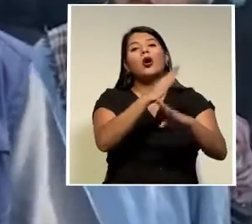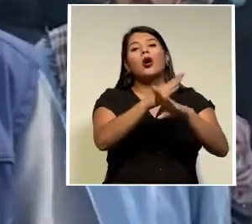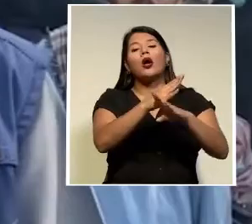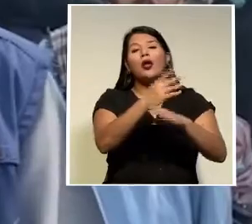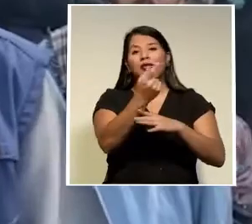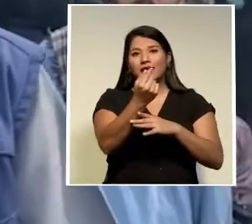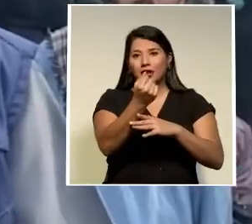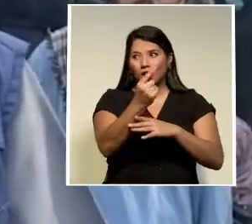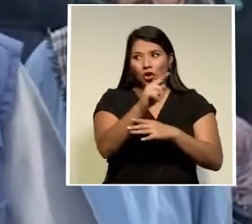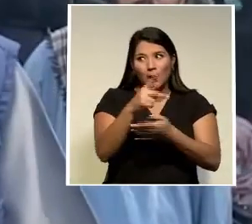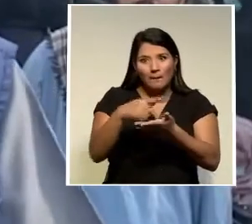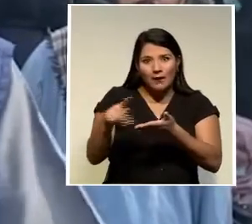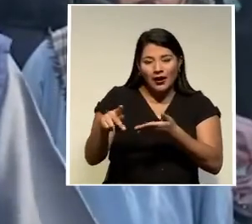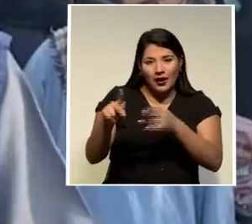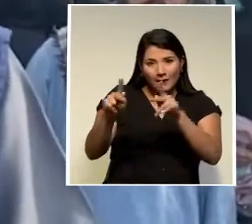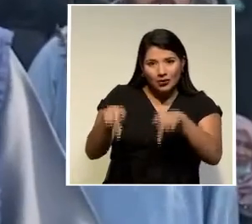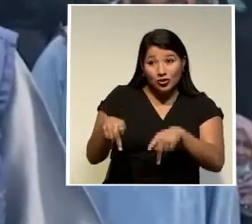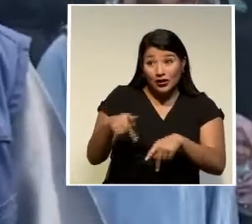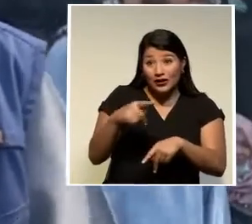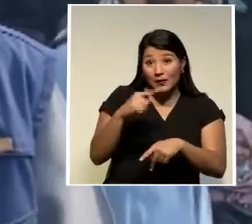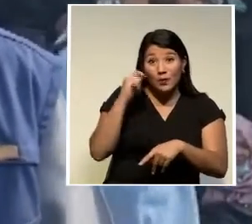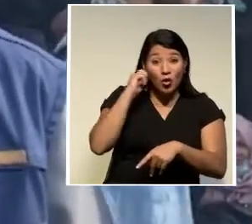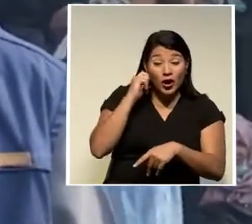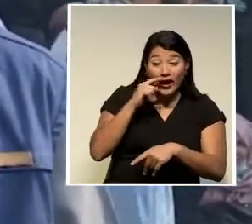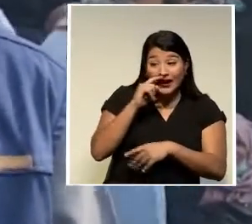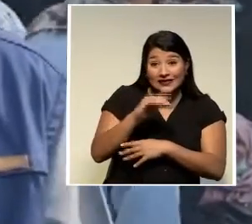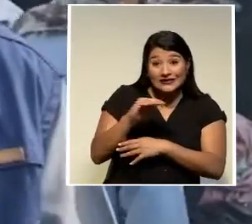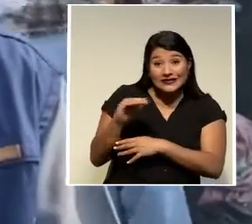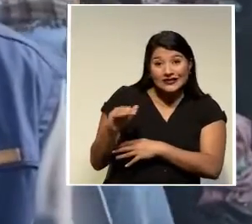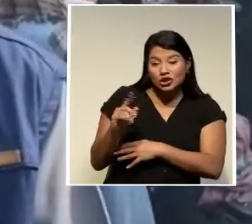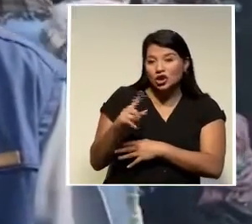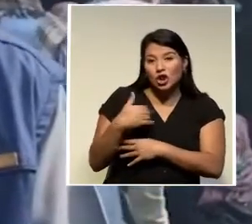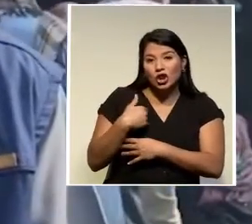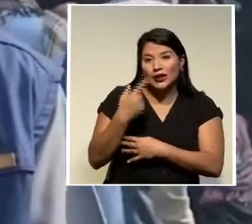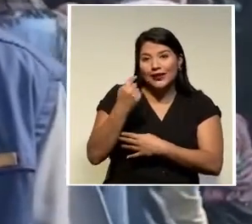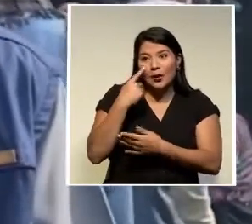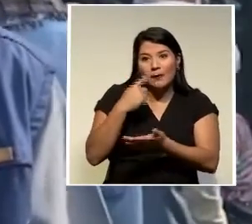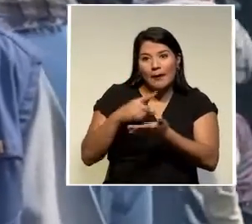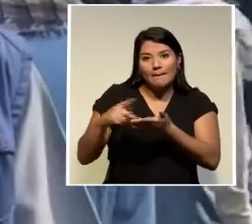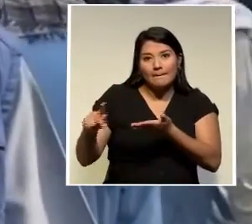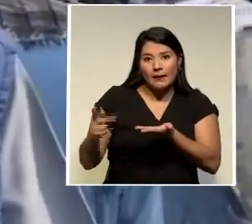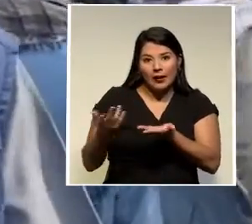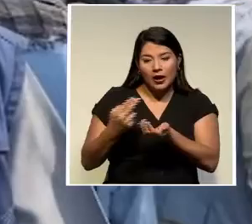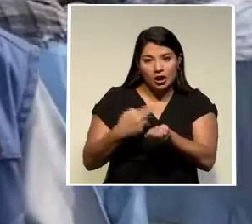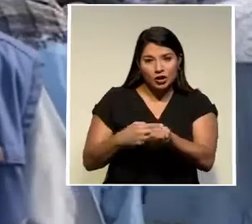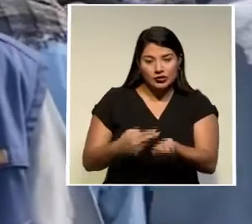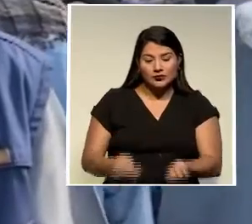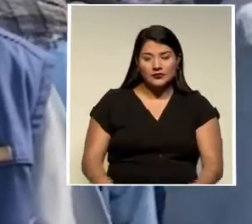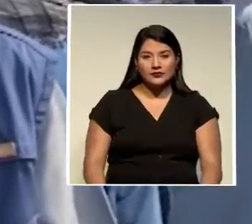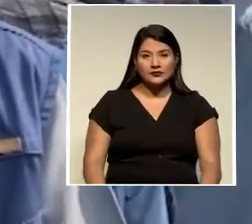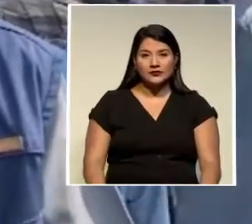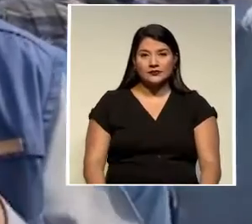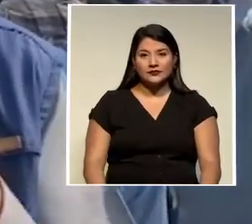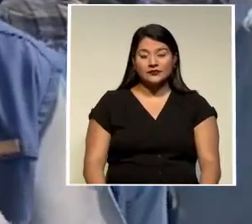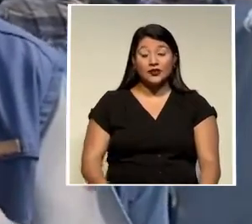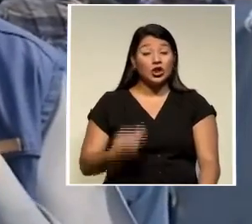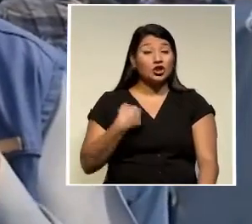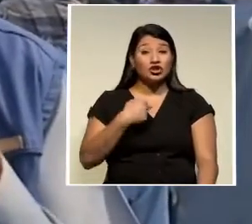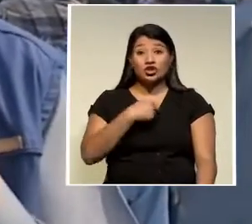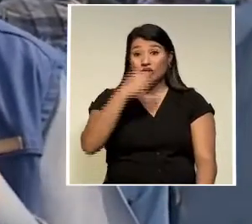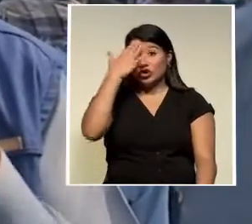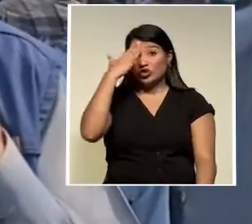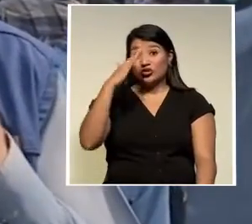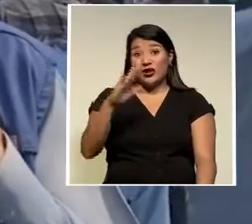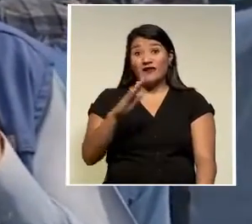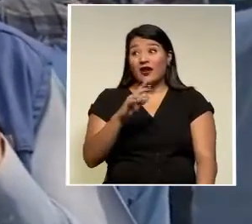familias, niños, mujeres, niñas en los hospitales que no tienen dinero para pagar sus tratamientos. No sabemos a